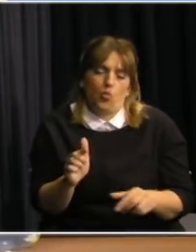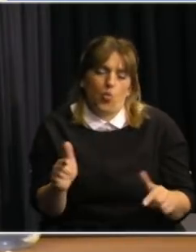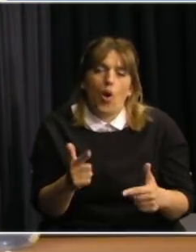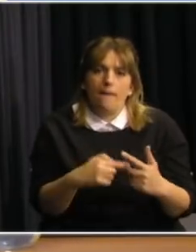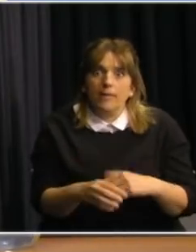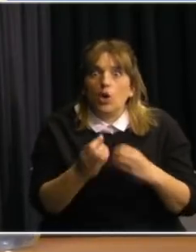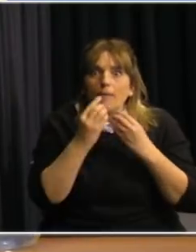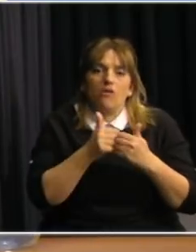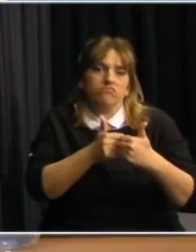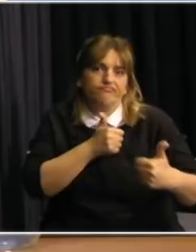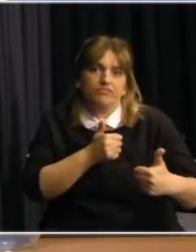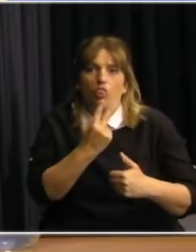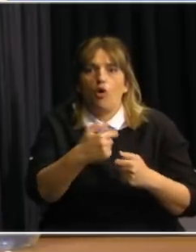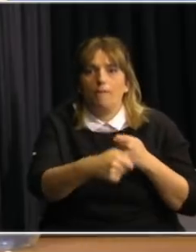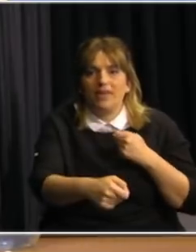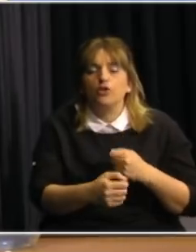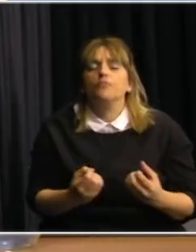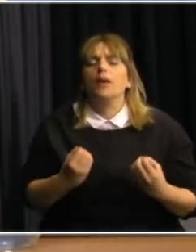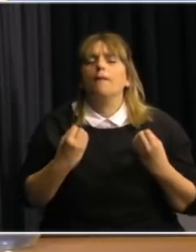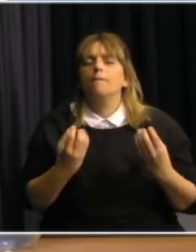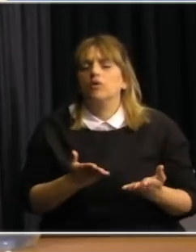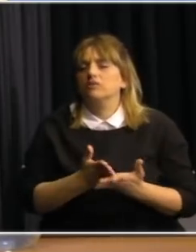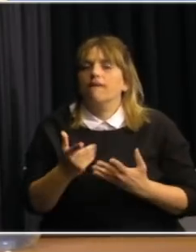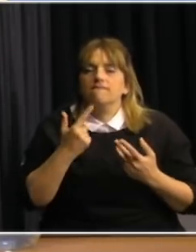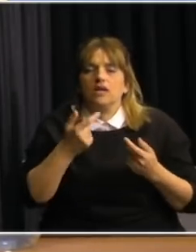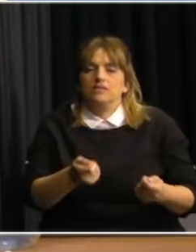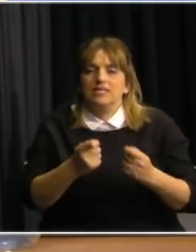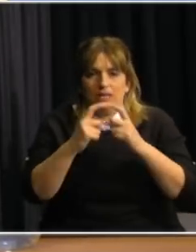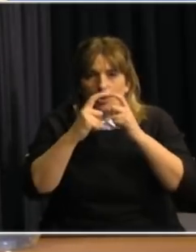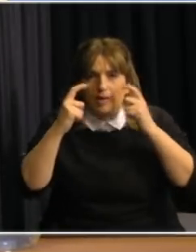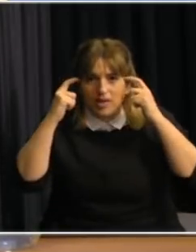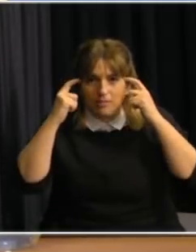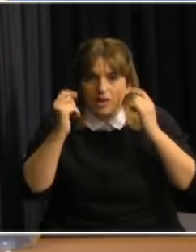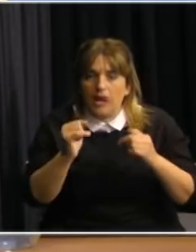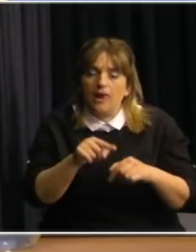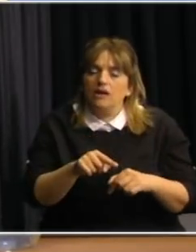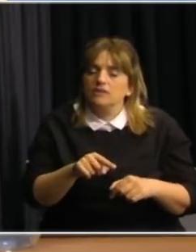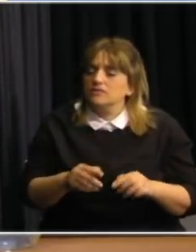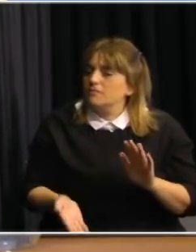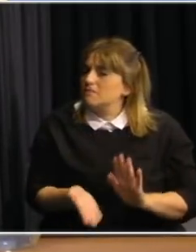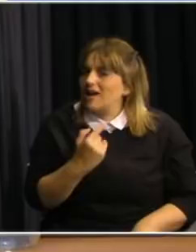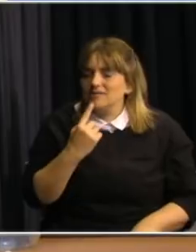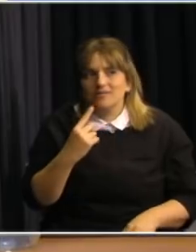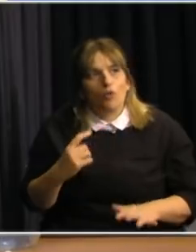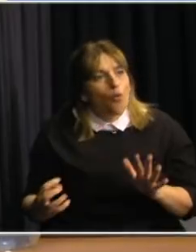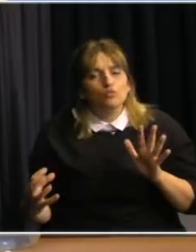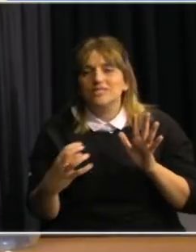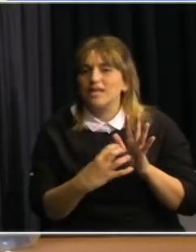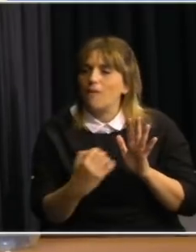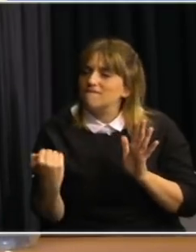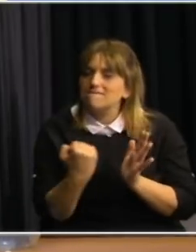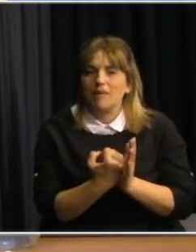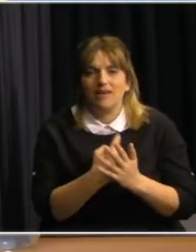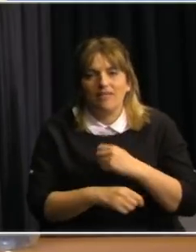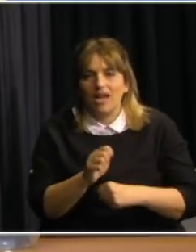¿Por qué insistimos en el uso de la máscara facial? La máscara es seguramente uno de los símbolos de esta pandemia. Hoy tenemos la